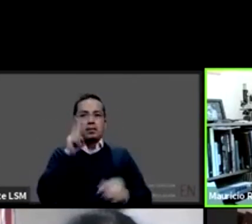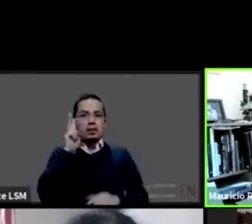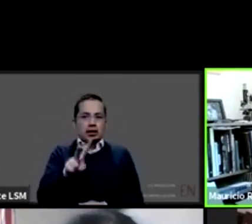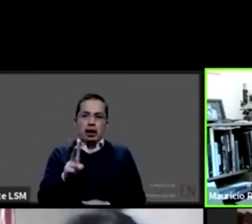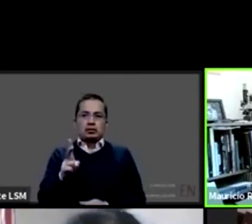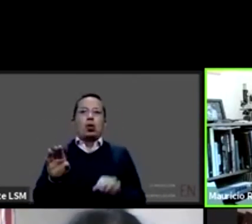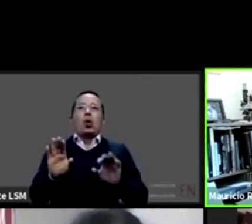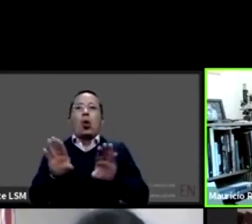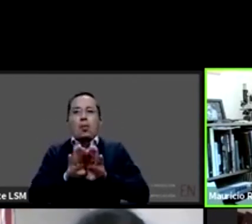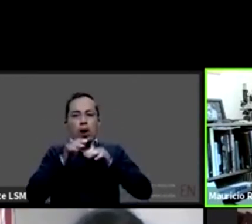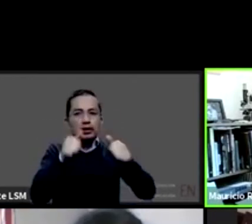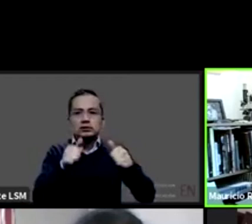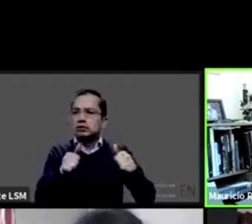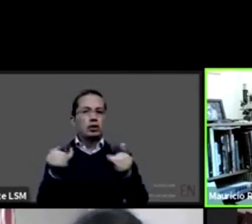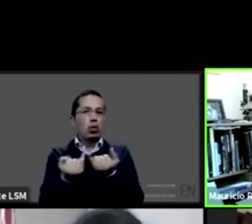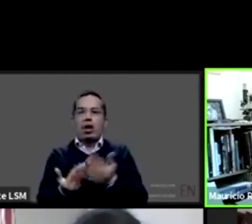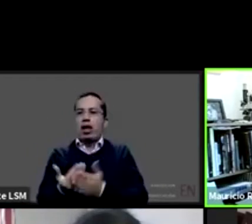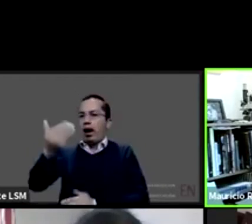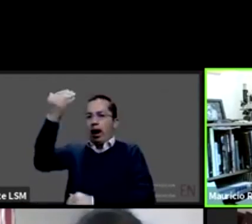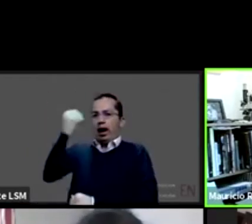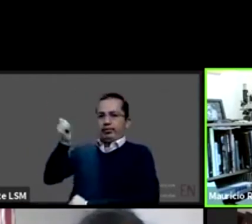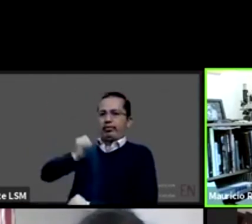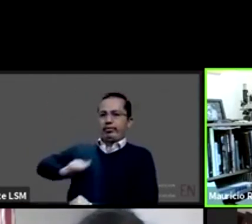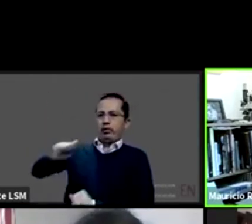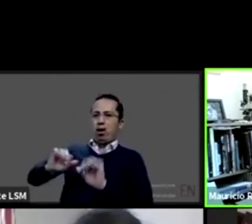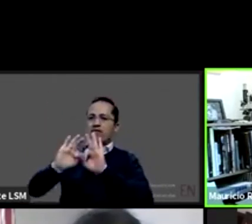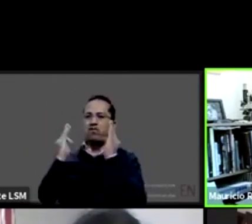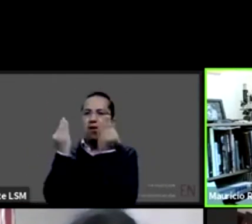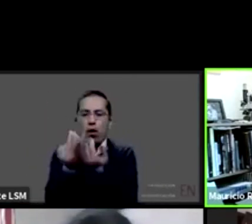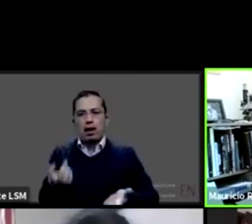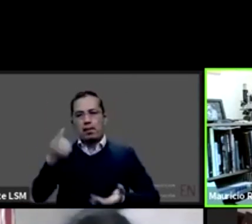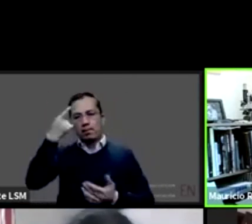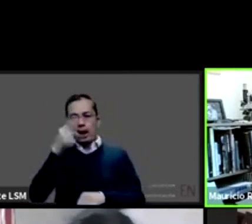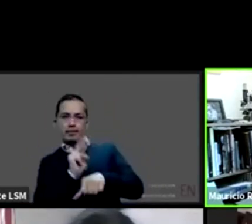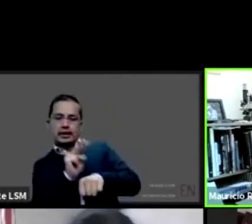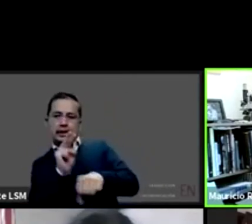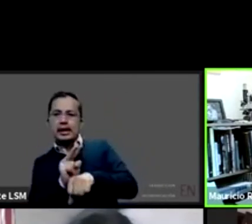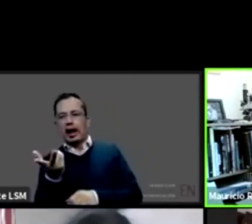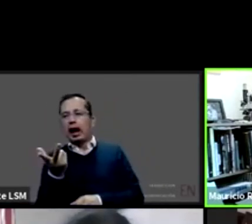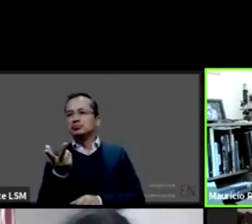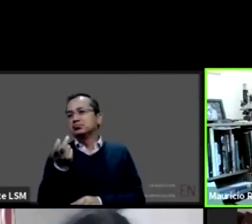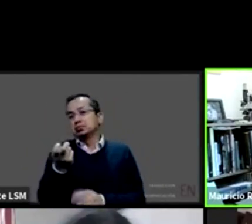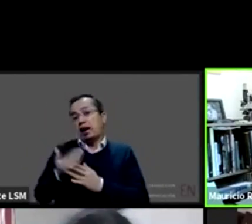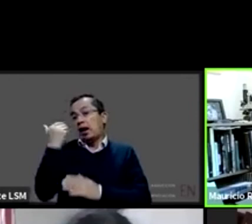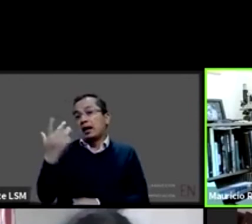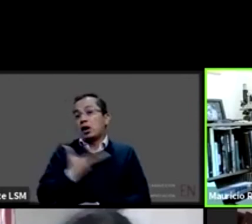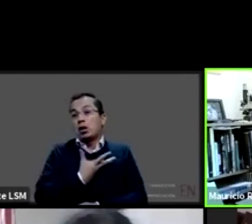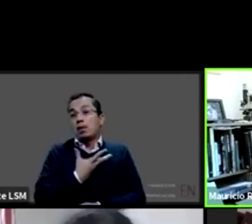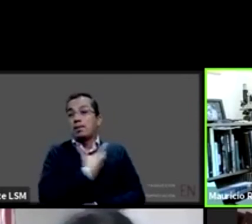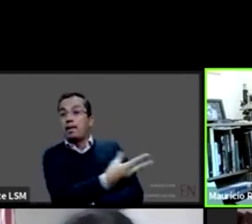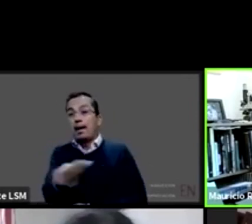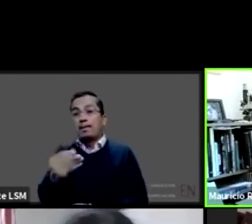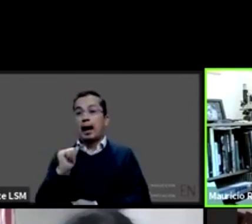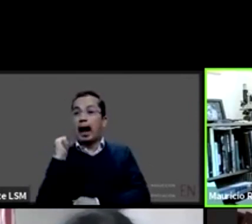pues que habían demostrado utilidad sobre todo para epidemias de este tipo de este tipo previas ¿no? yo creo que es